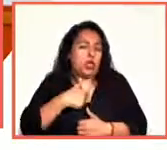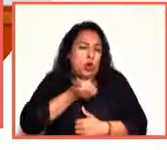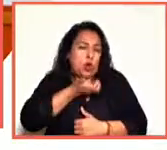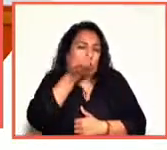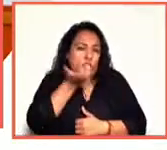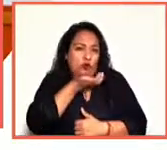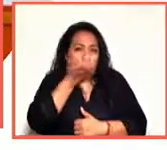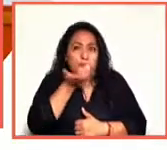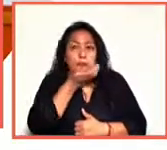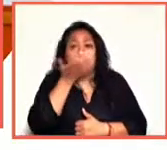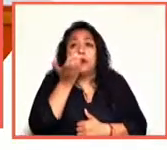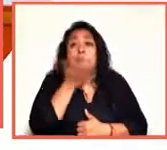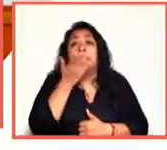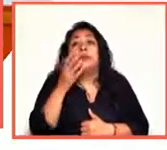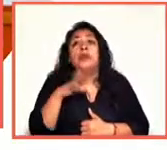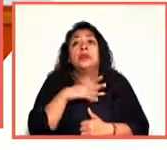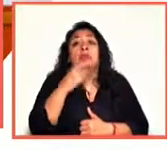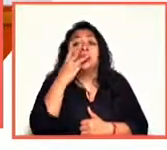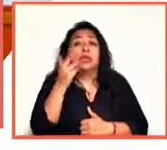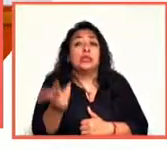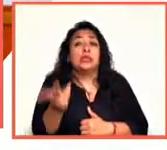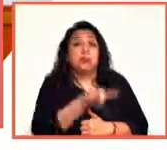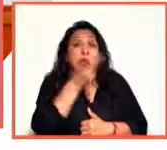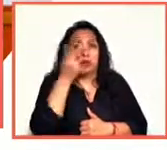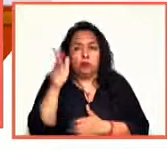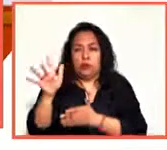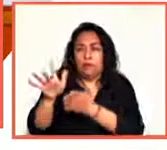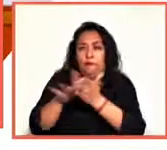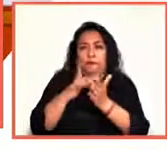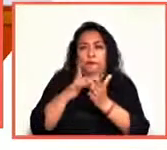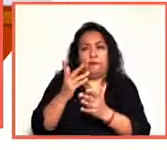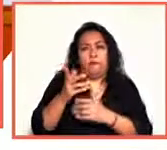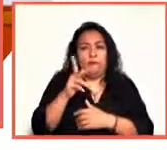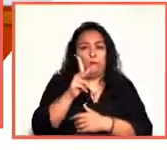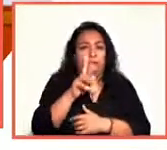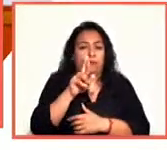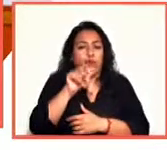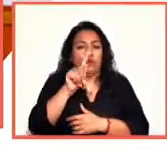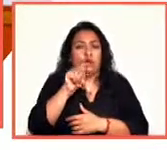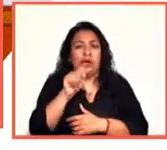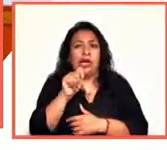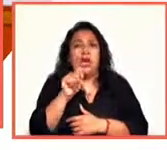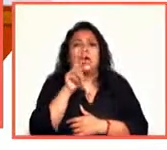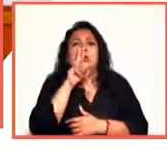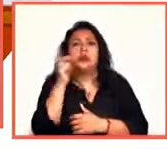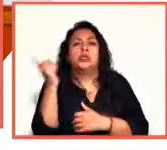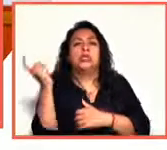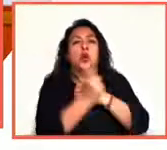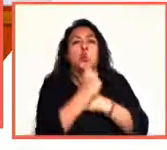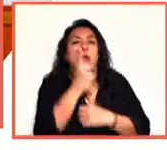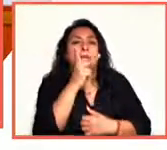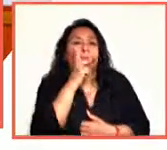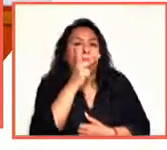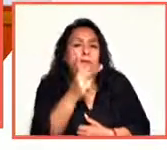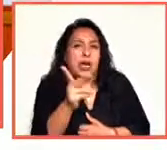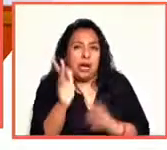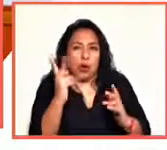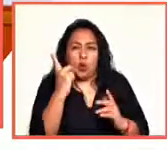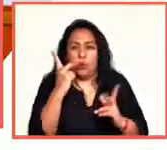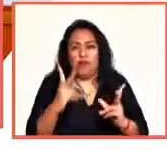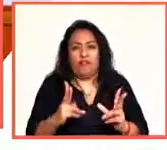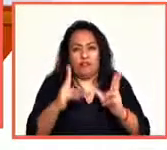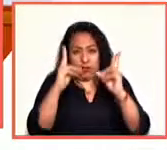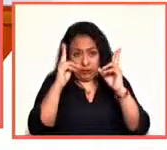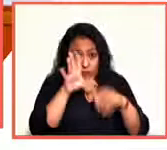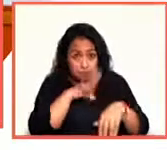tres preguntas inspiradas en el cuestionario Proust, de respuesta automática, de una palabra, de una frase, si me